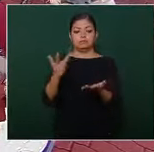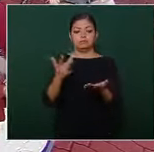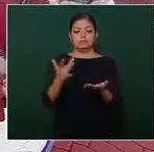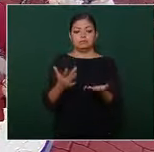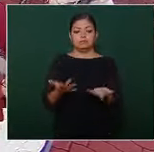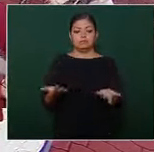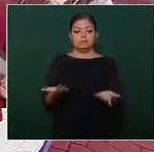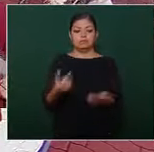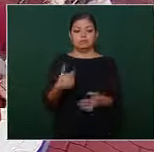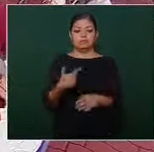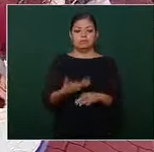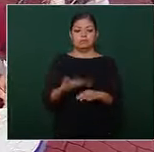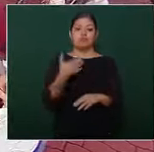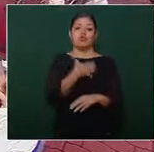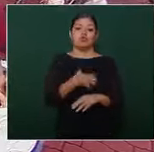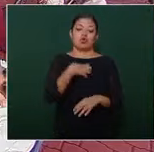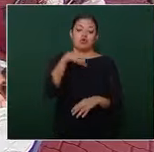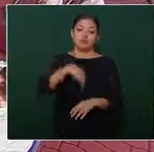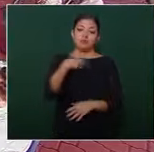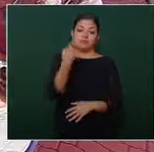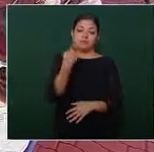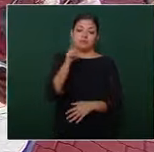estamos muy contentos aquí en Vallarta